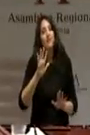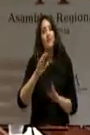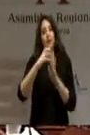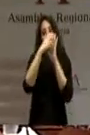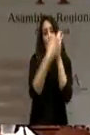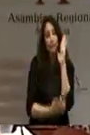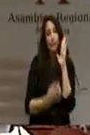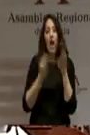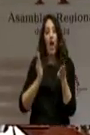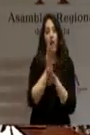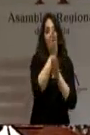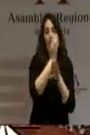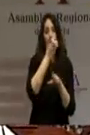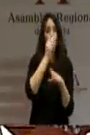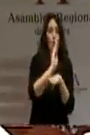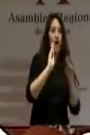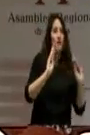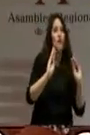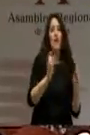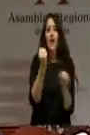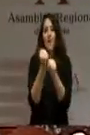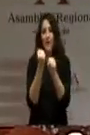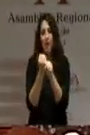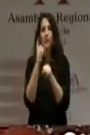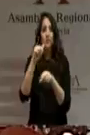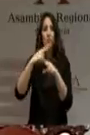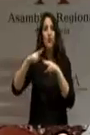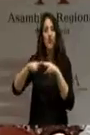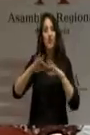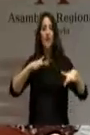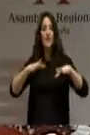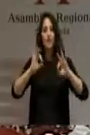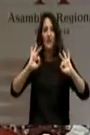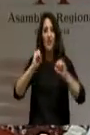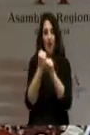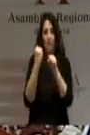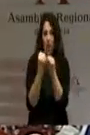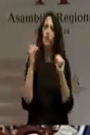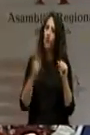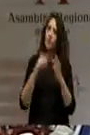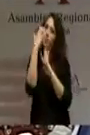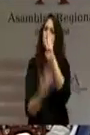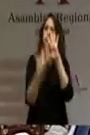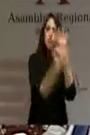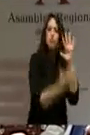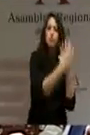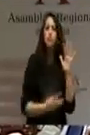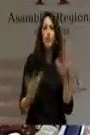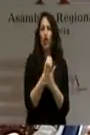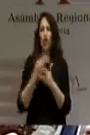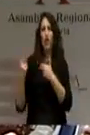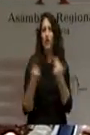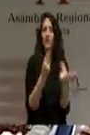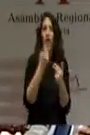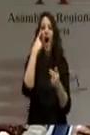formación y al empleo y han caído las ayudas a políticas activas de empleo. Nos tendrá que decir cómo piensa actuar en esa